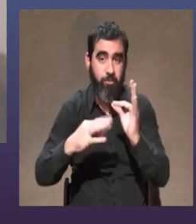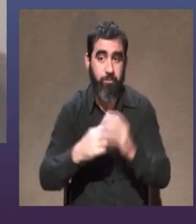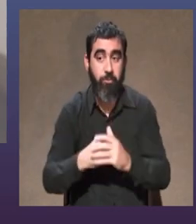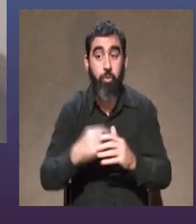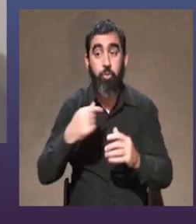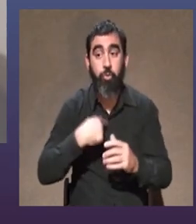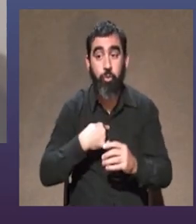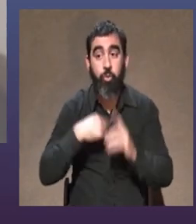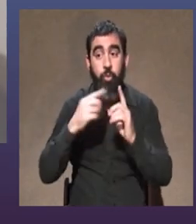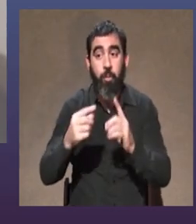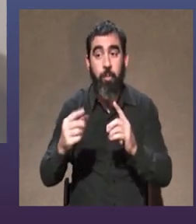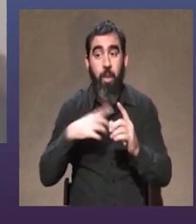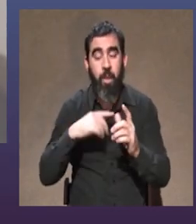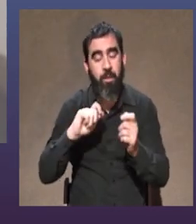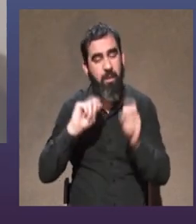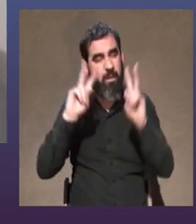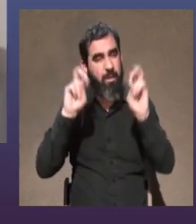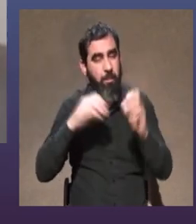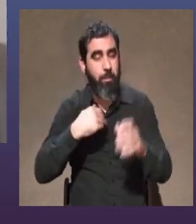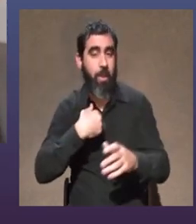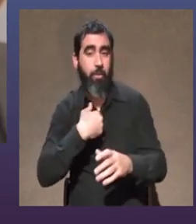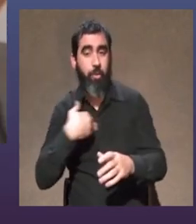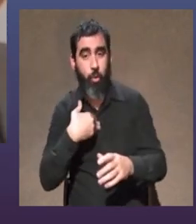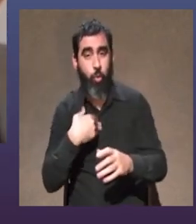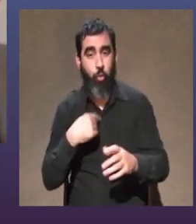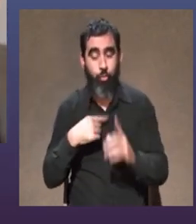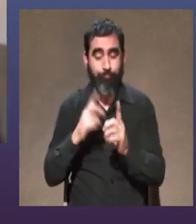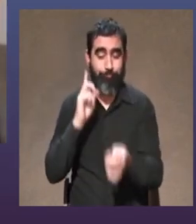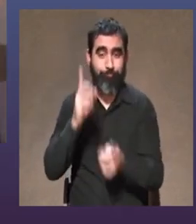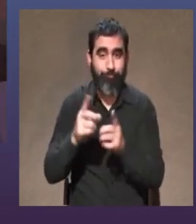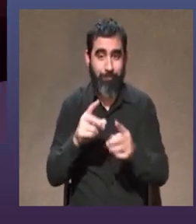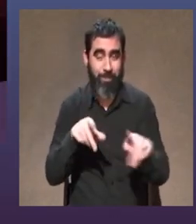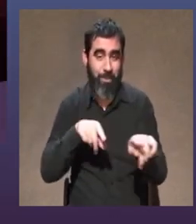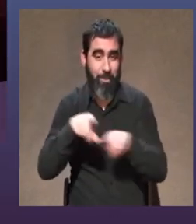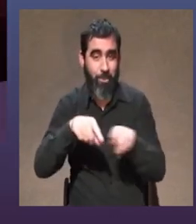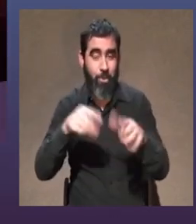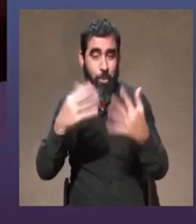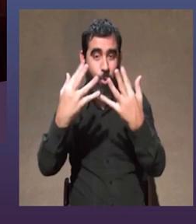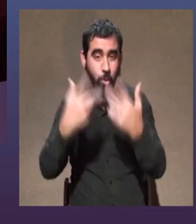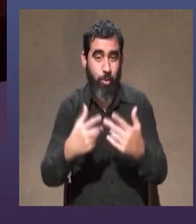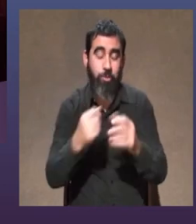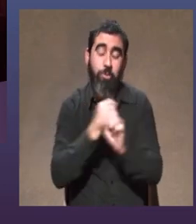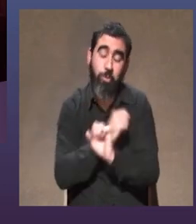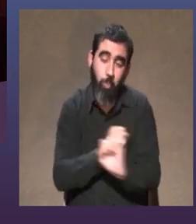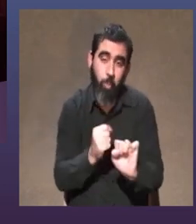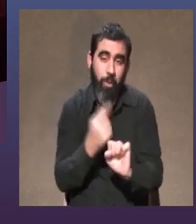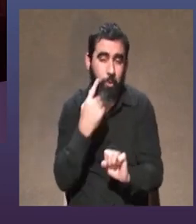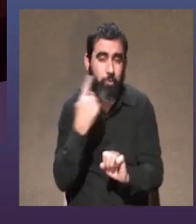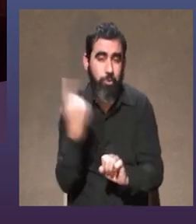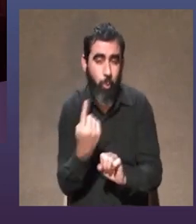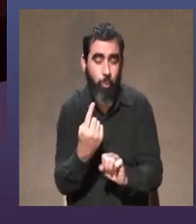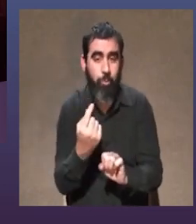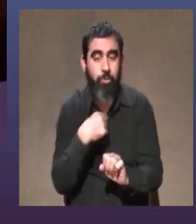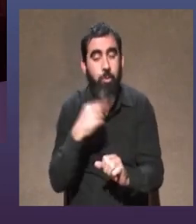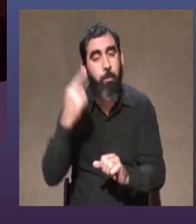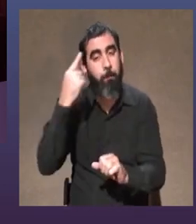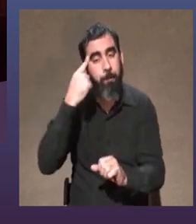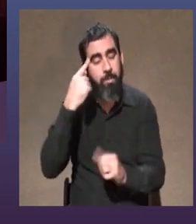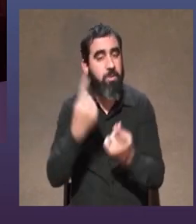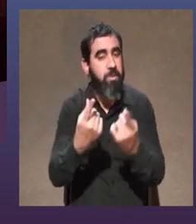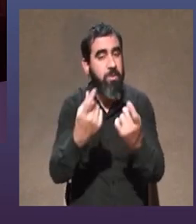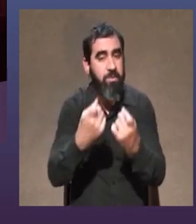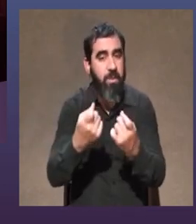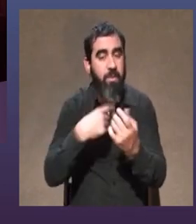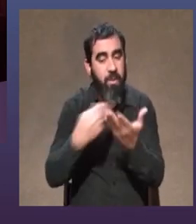totalmente yo salí corriéndome un poquito del rol de moderadora si me lo permiten un segundito yo siempre